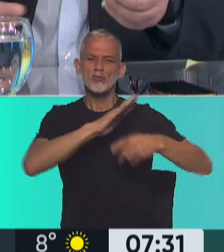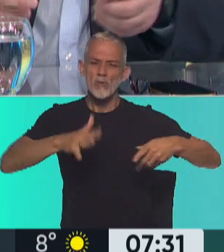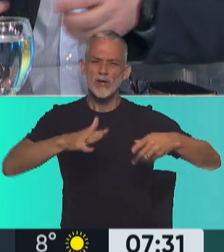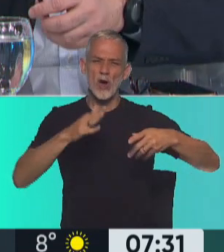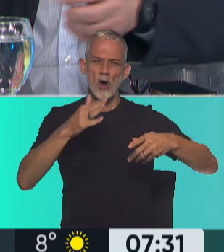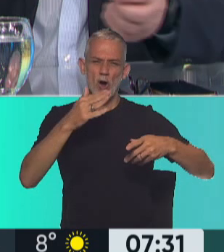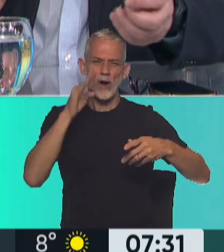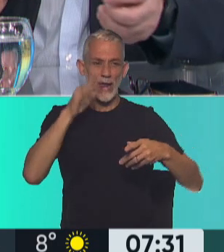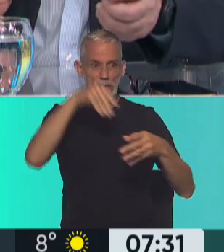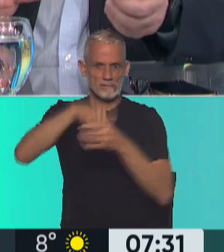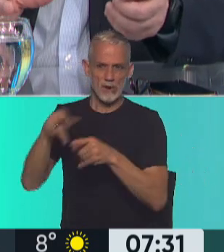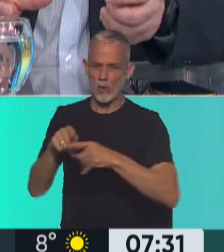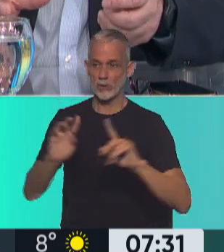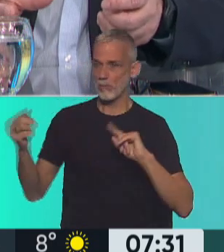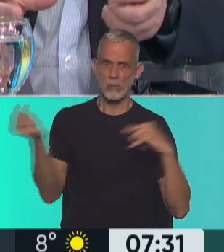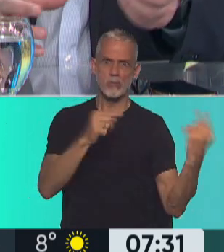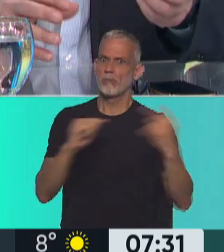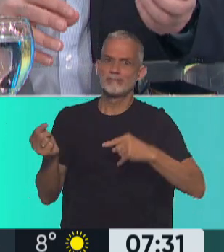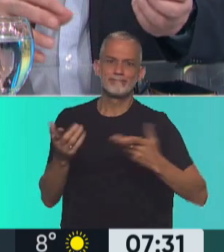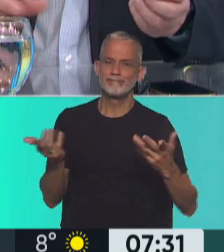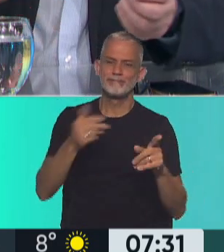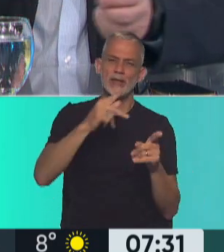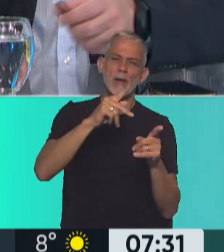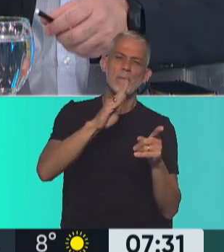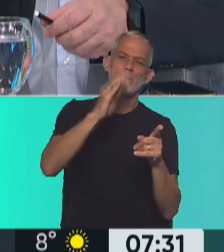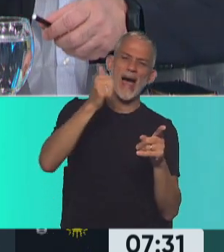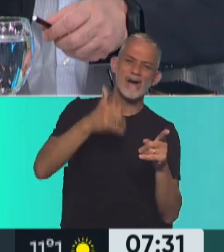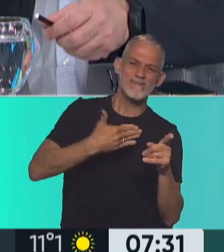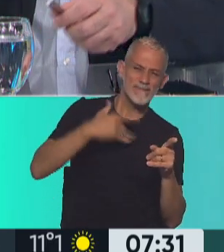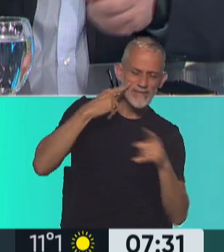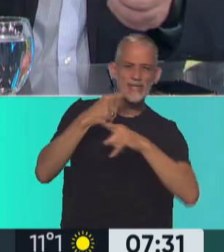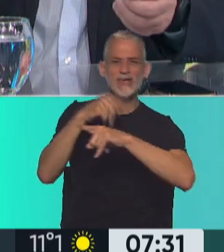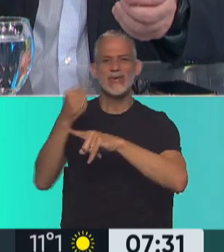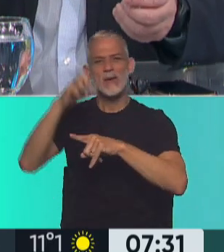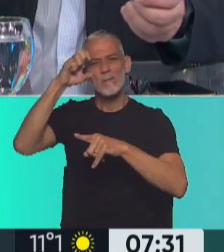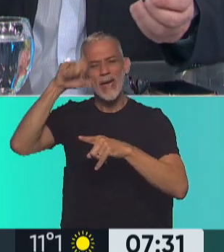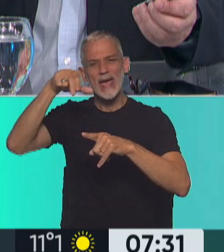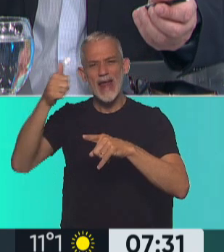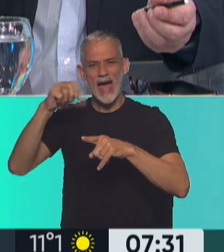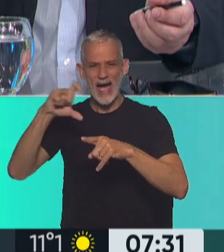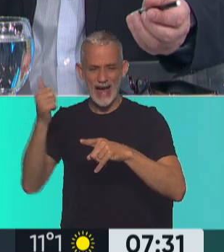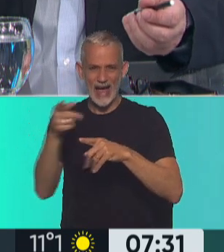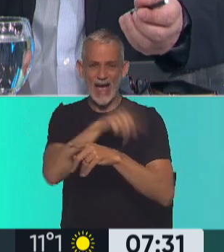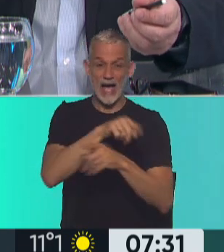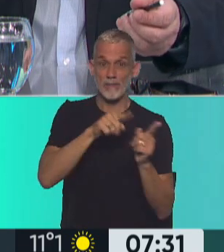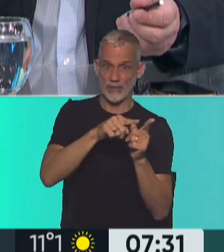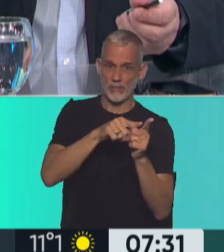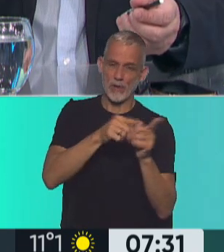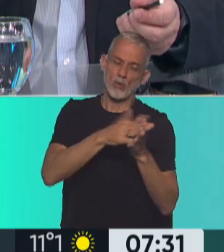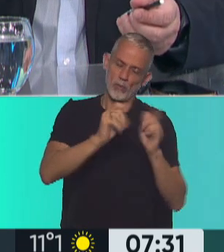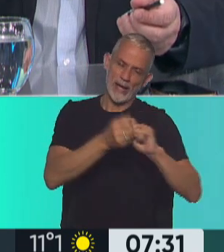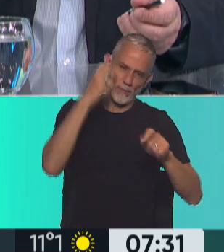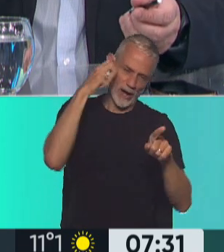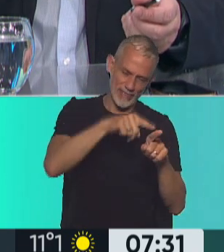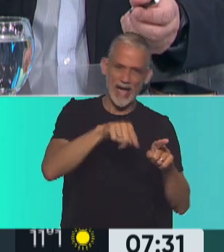Y ahí empezó un cruce entre Karina Banfi y Paula Penaca. Radical, Karina Banfi de Juntos por el